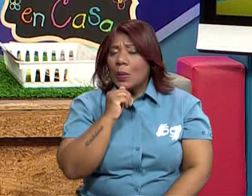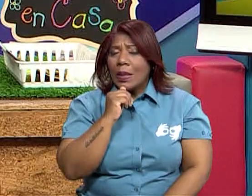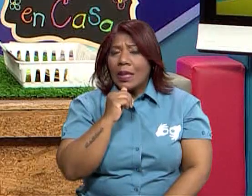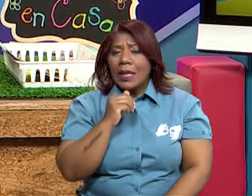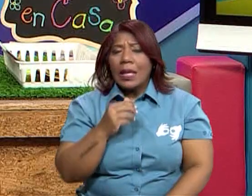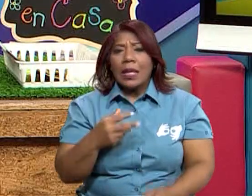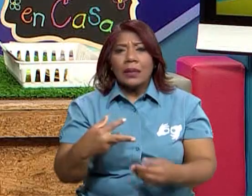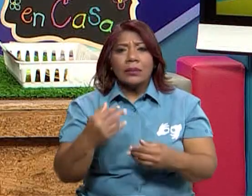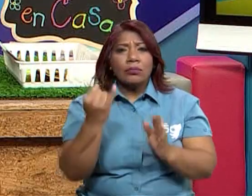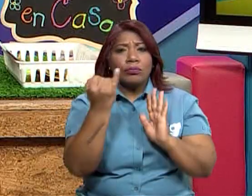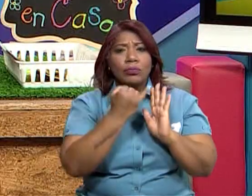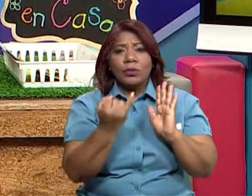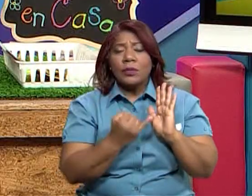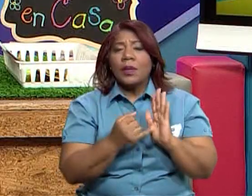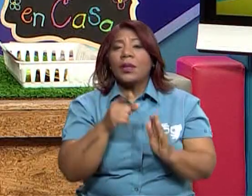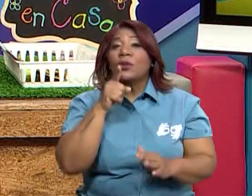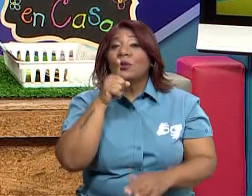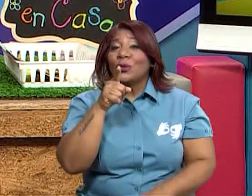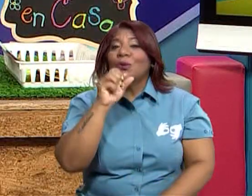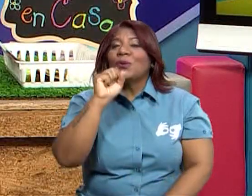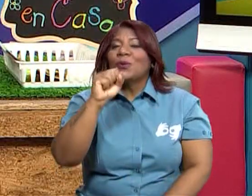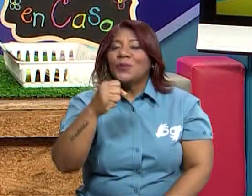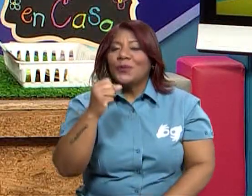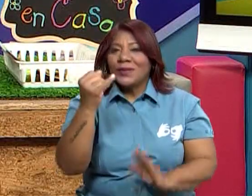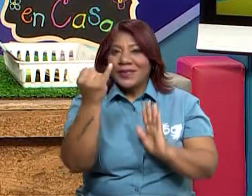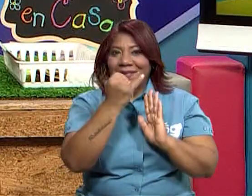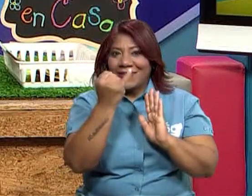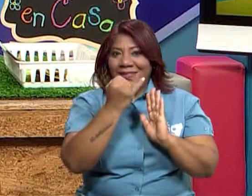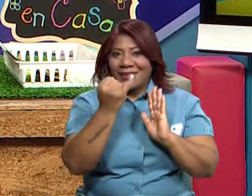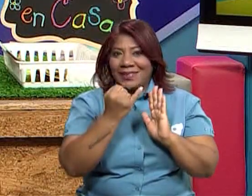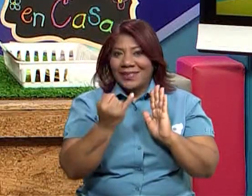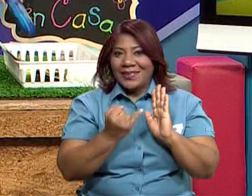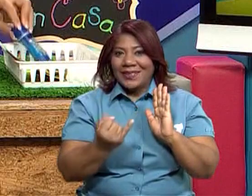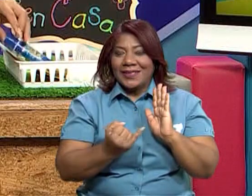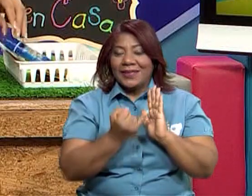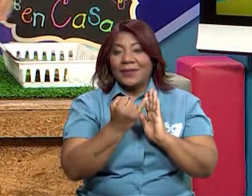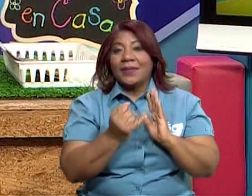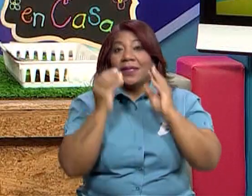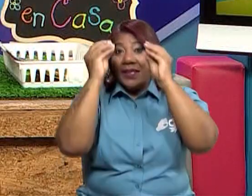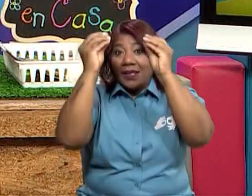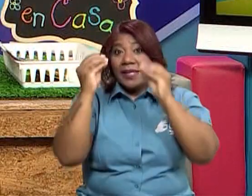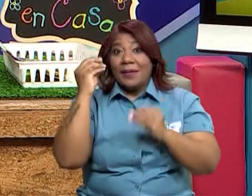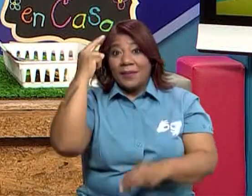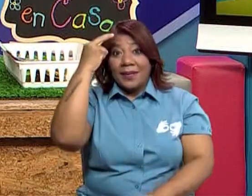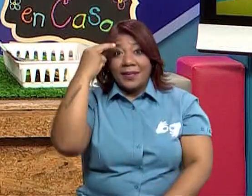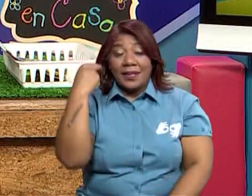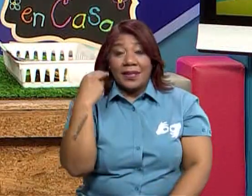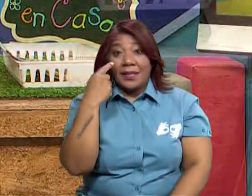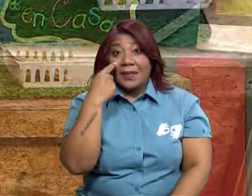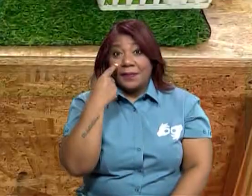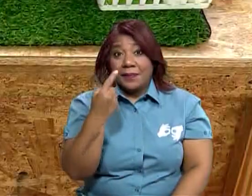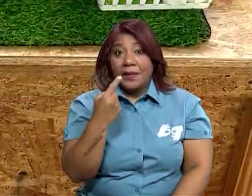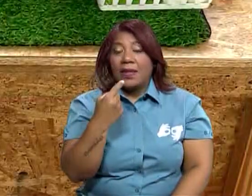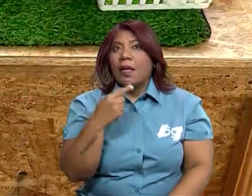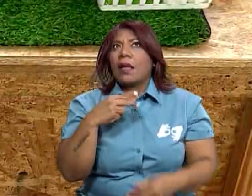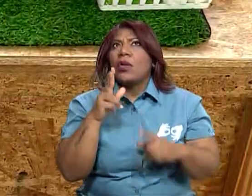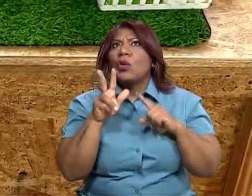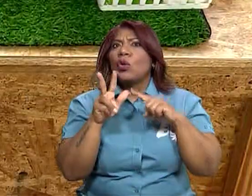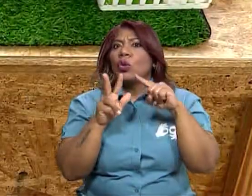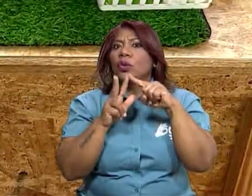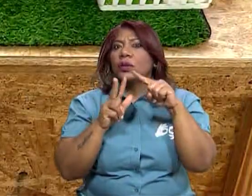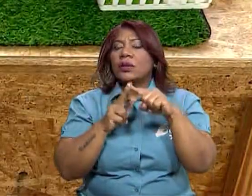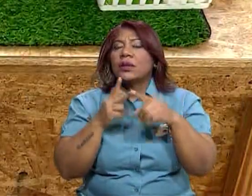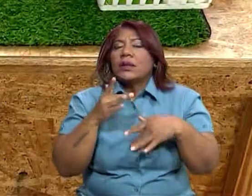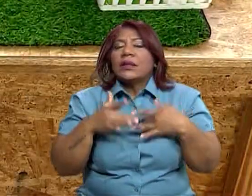espectacular. Aquí tengo una idea para ti que vamos a expresar los sentimientos. Puedes realizarlo de dos